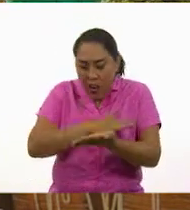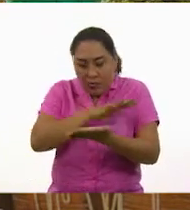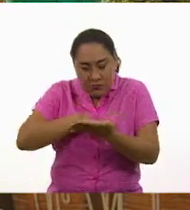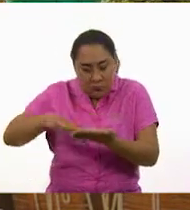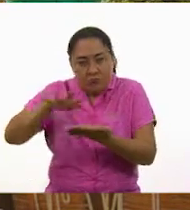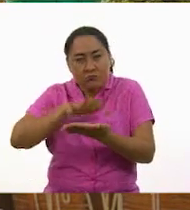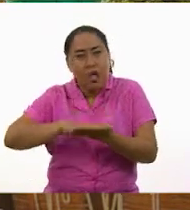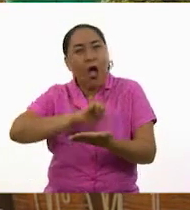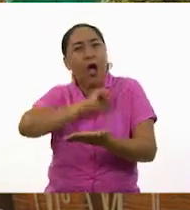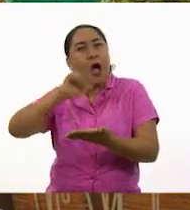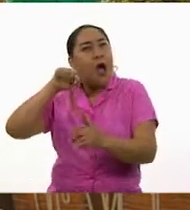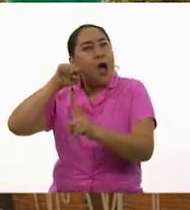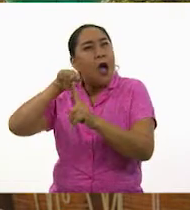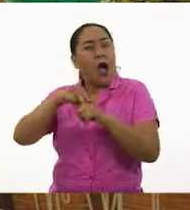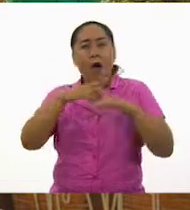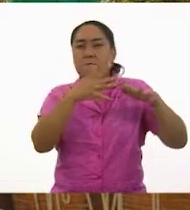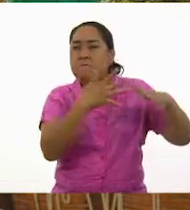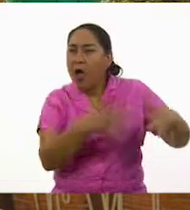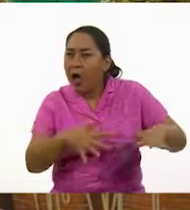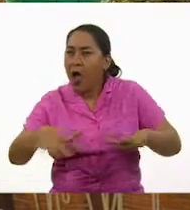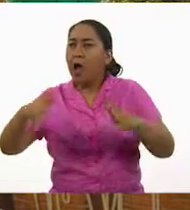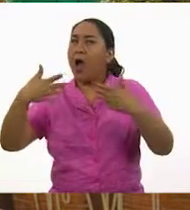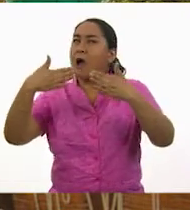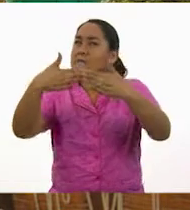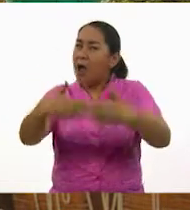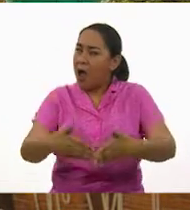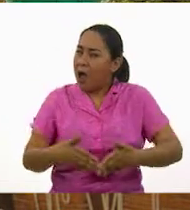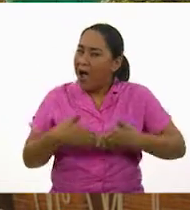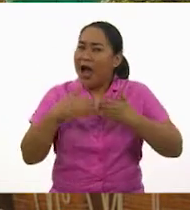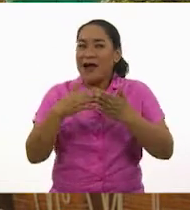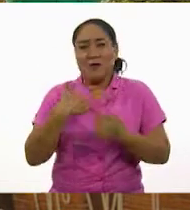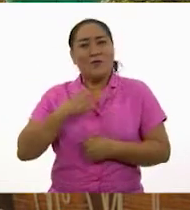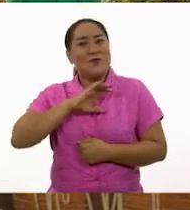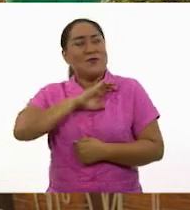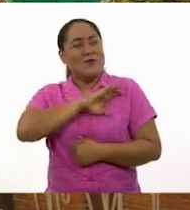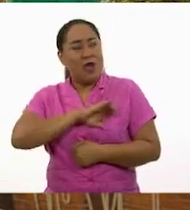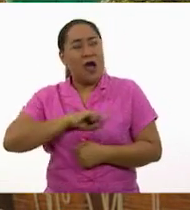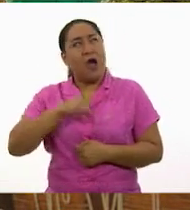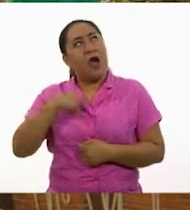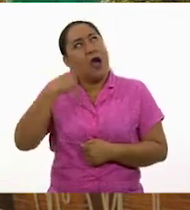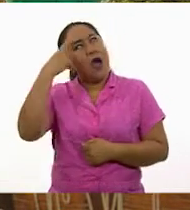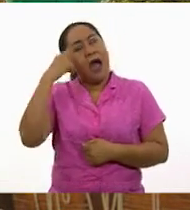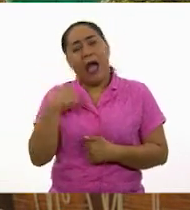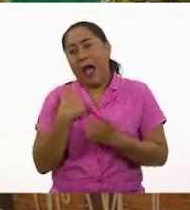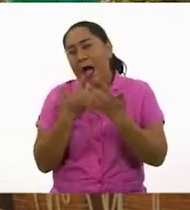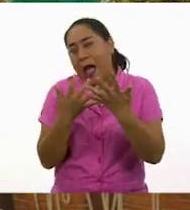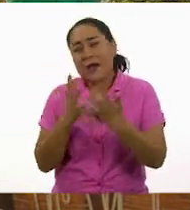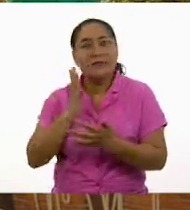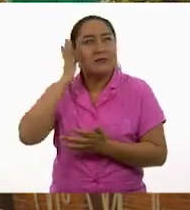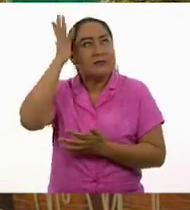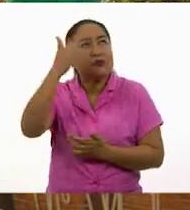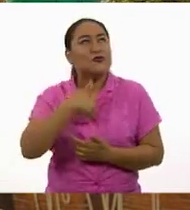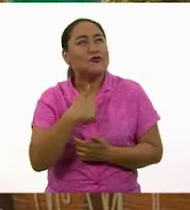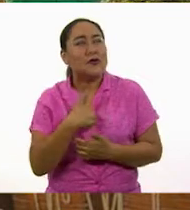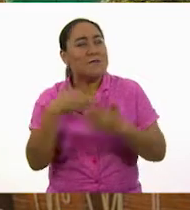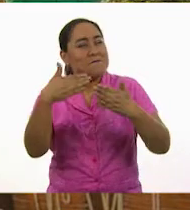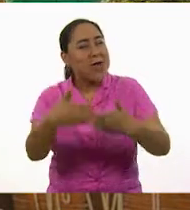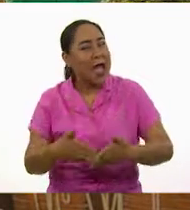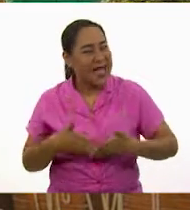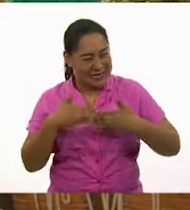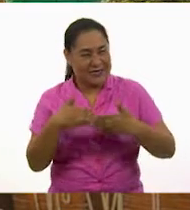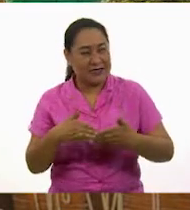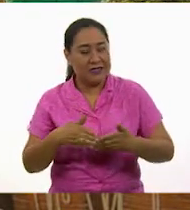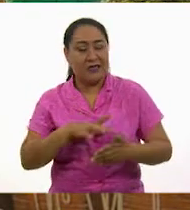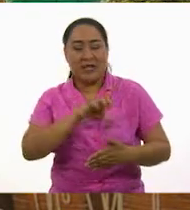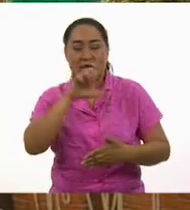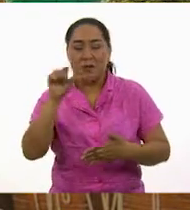el mar y barcos. Y siempre soñé que un día tendría uno propio. Pero al crecer,